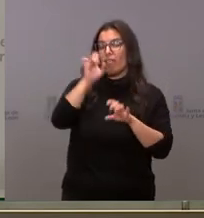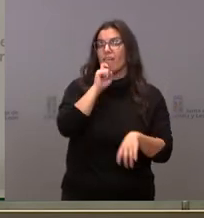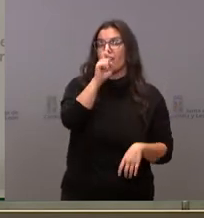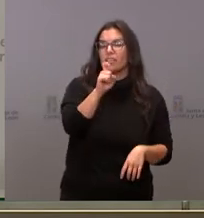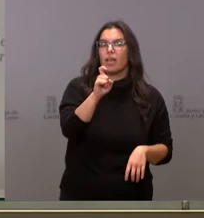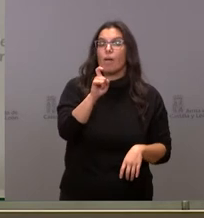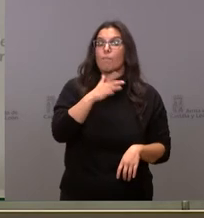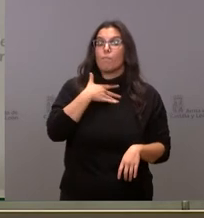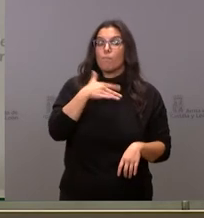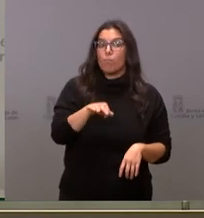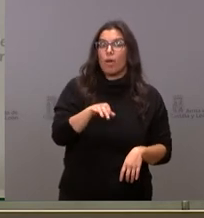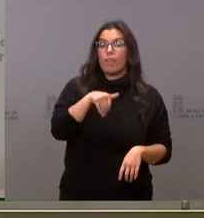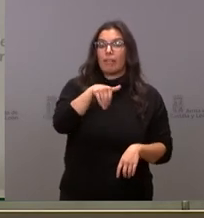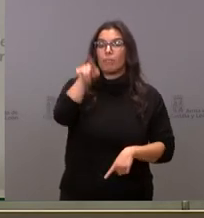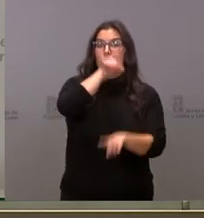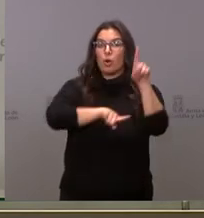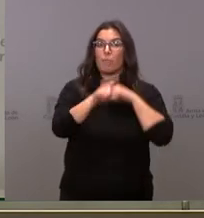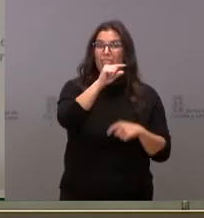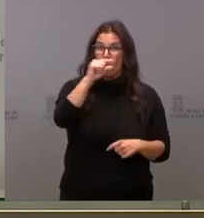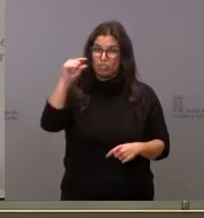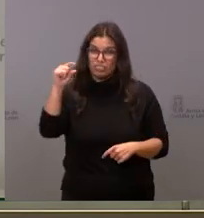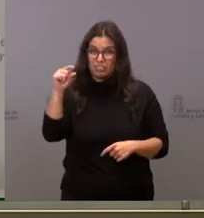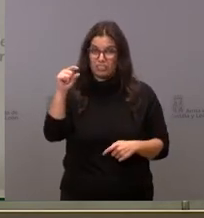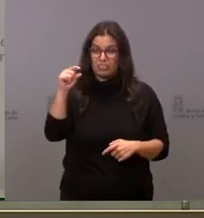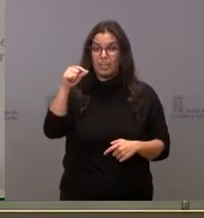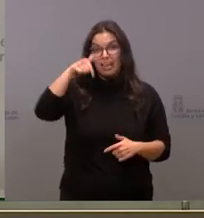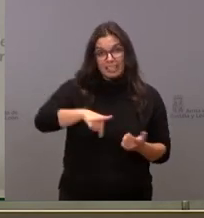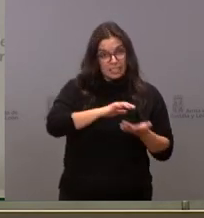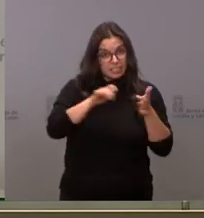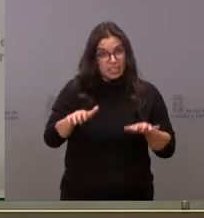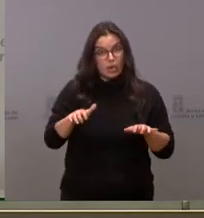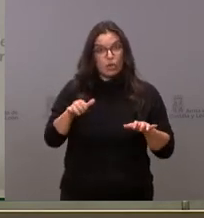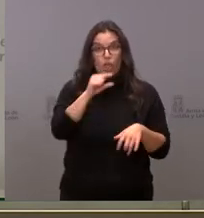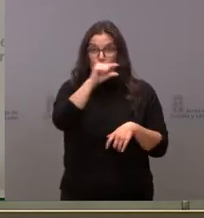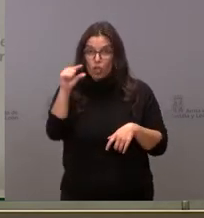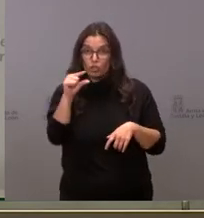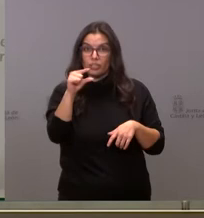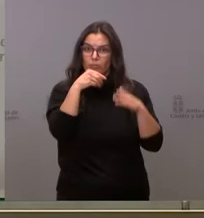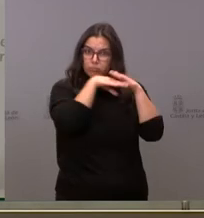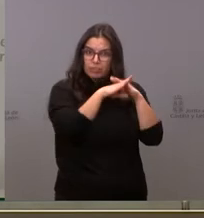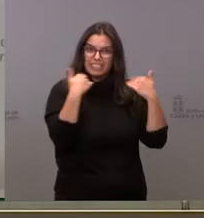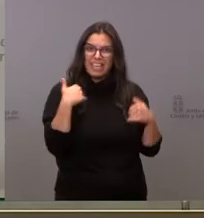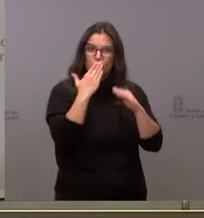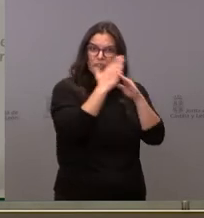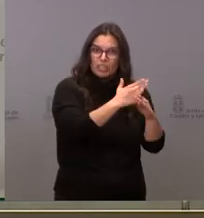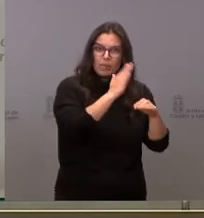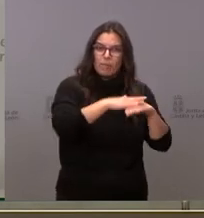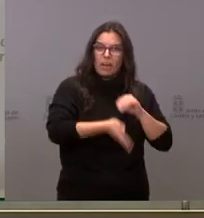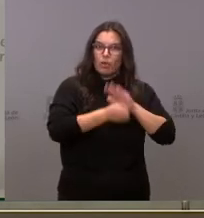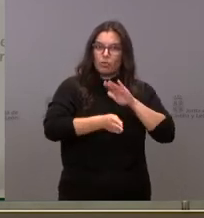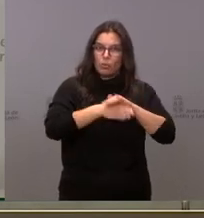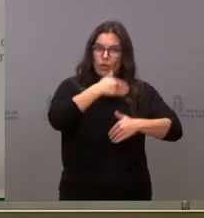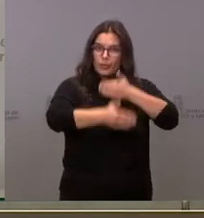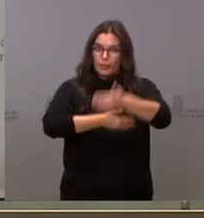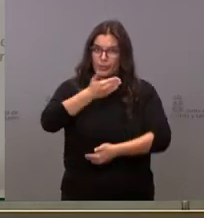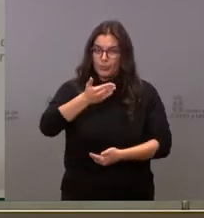posibilidad de problemas con las dosis no sé si en el caso de Castilla y León tienen las dosis de vacunas suficientes para poder seguir adelante con los planes